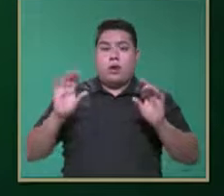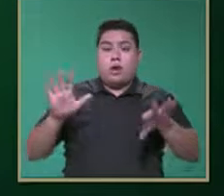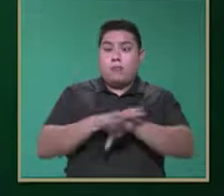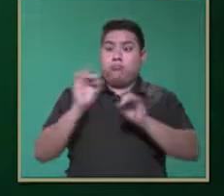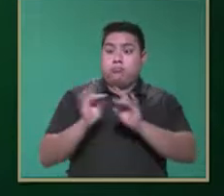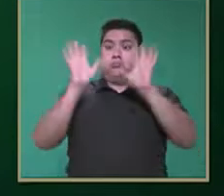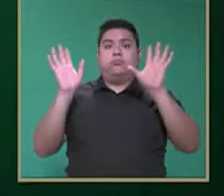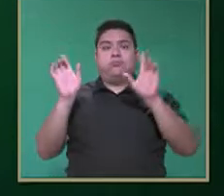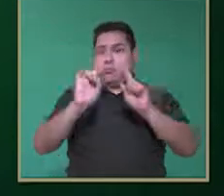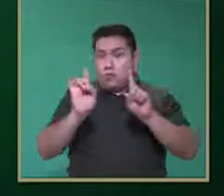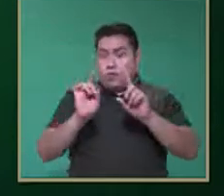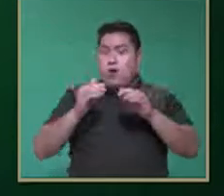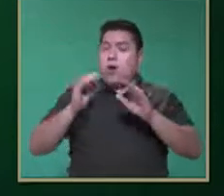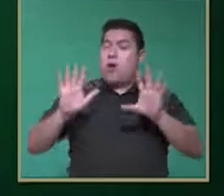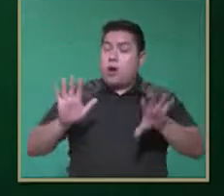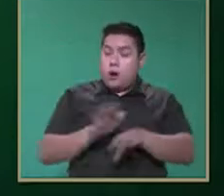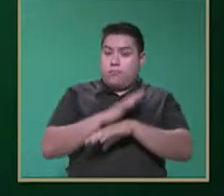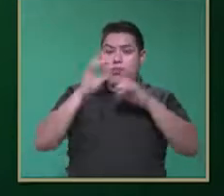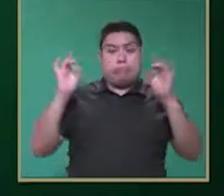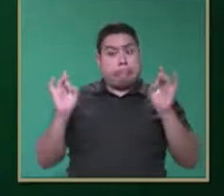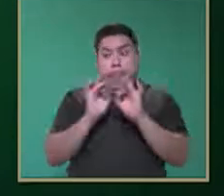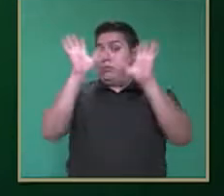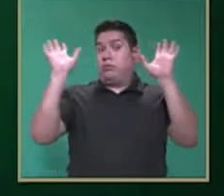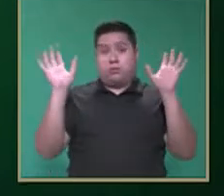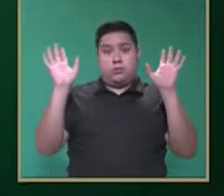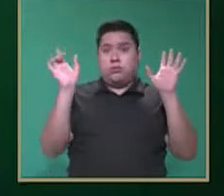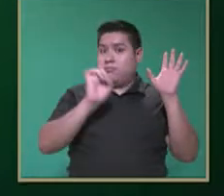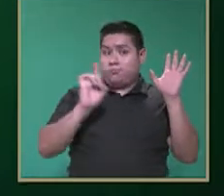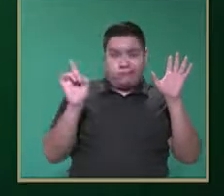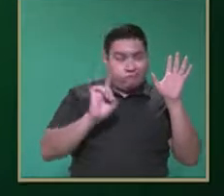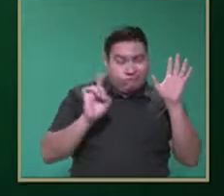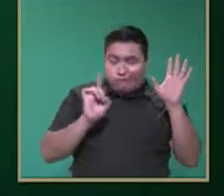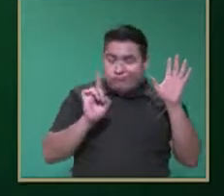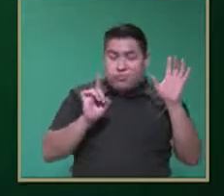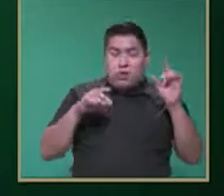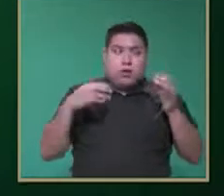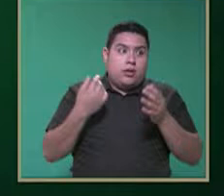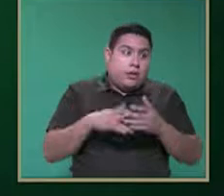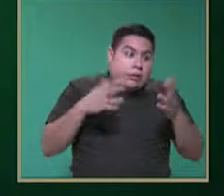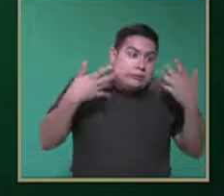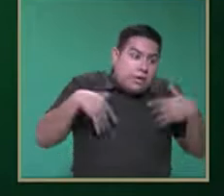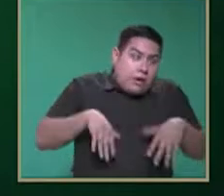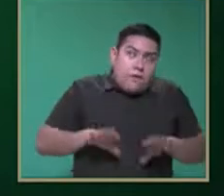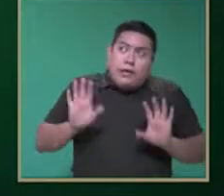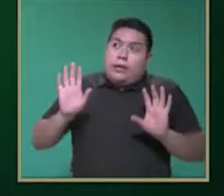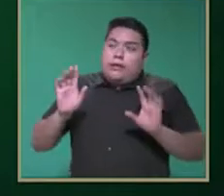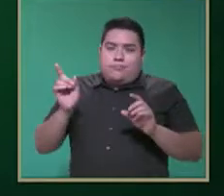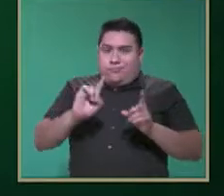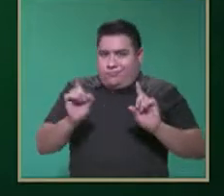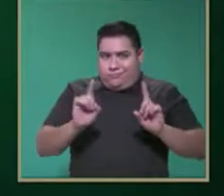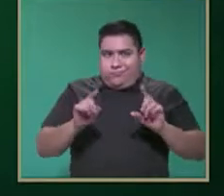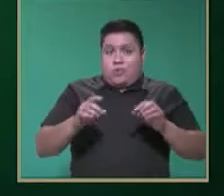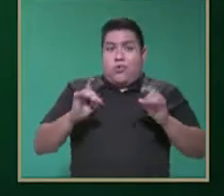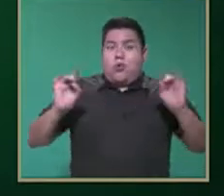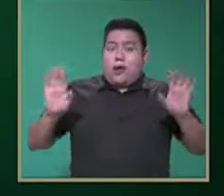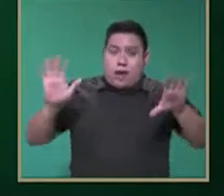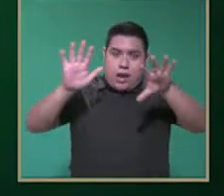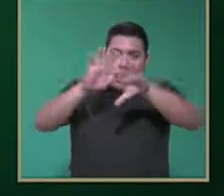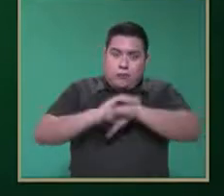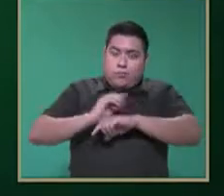hacer cambios o no podemos improvisar situaciones de los contextos.